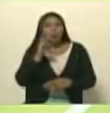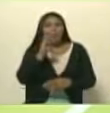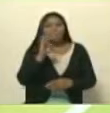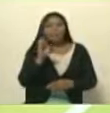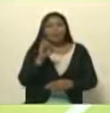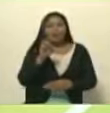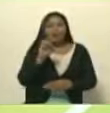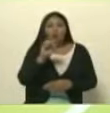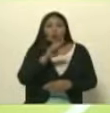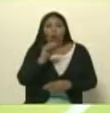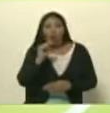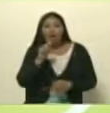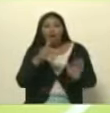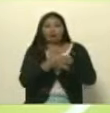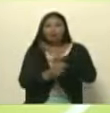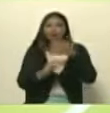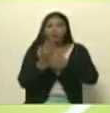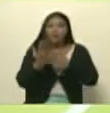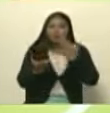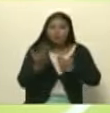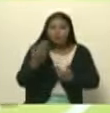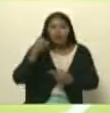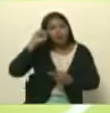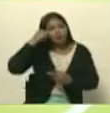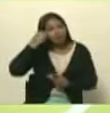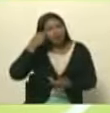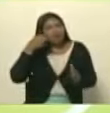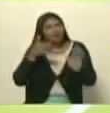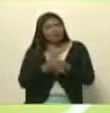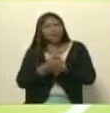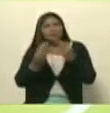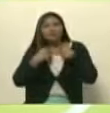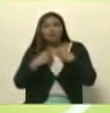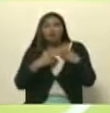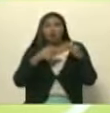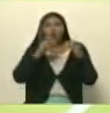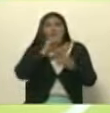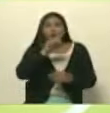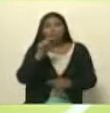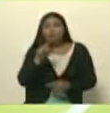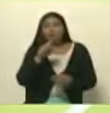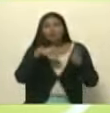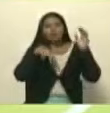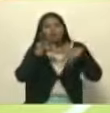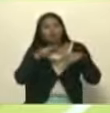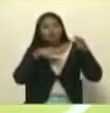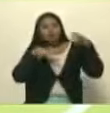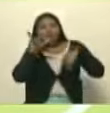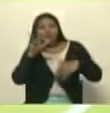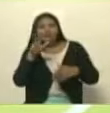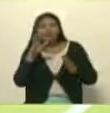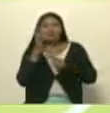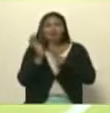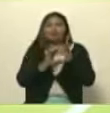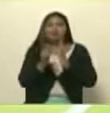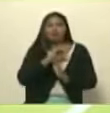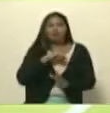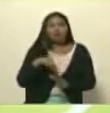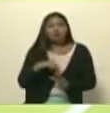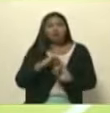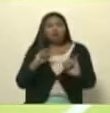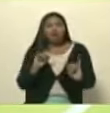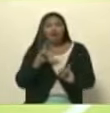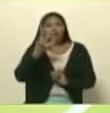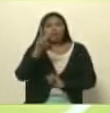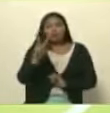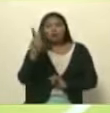fundamental para recordar los hechos del 11, 12 y 13 de abril, pero ya llevamos dos meses como